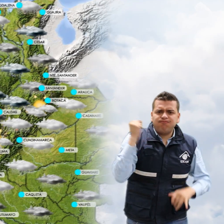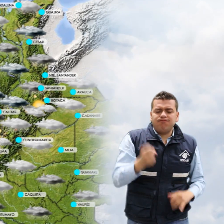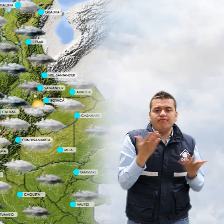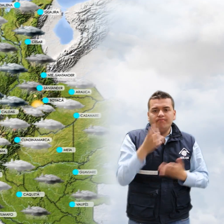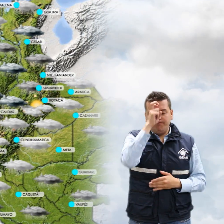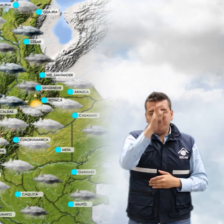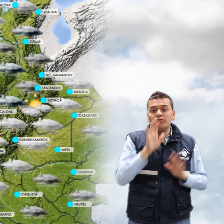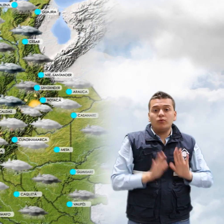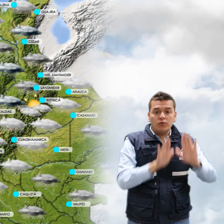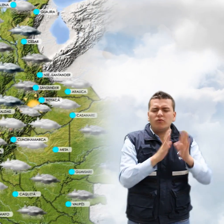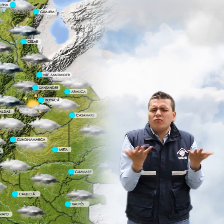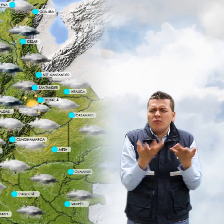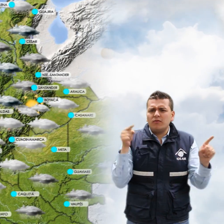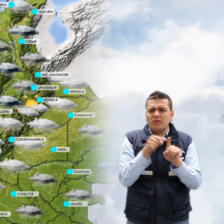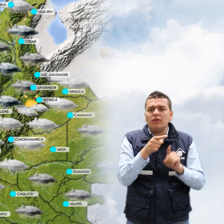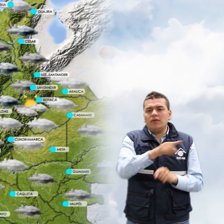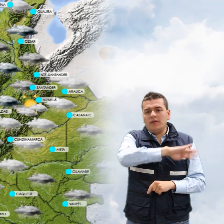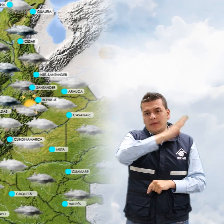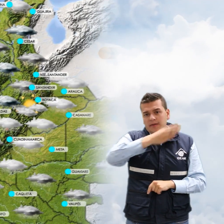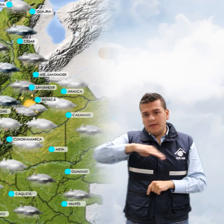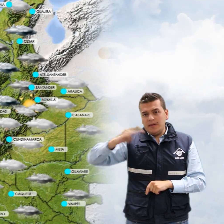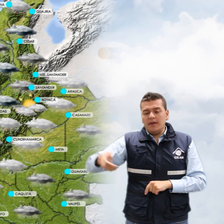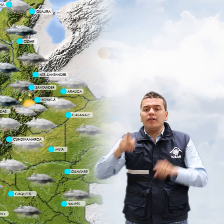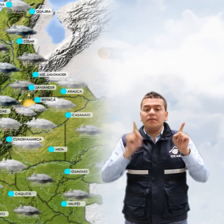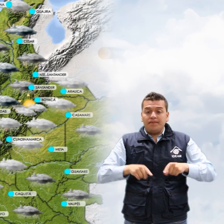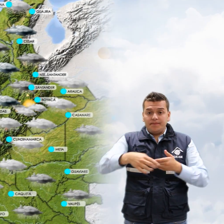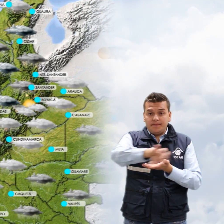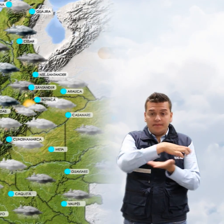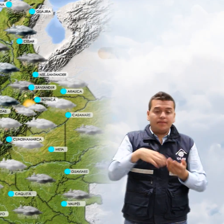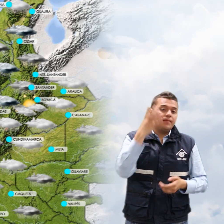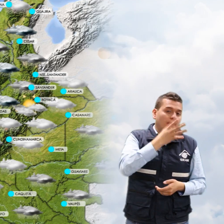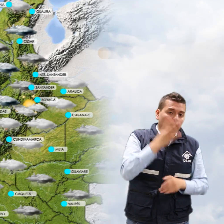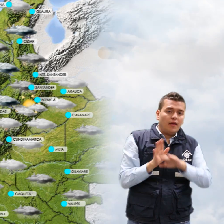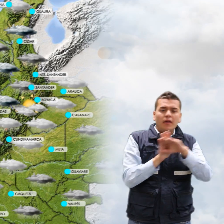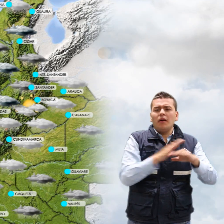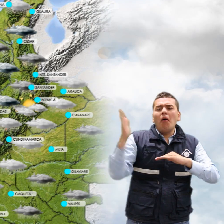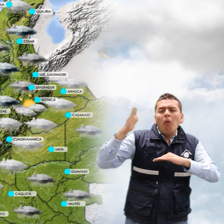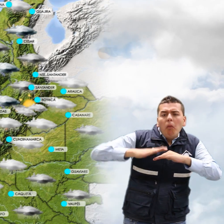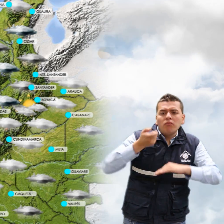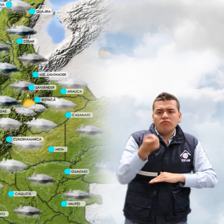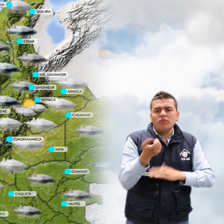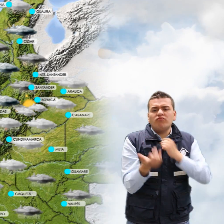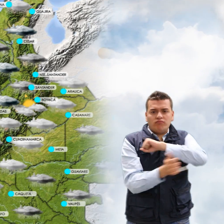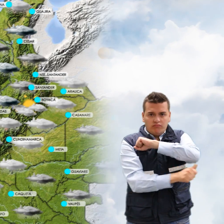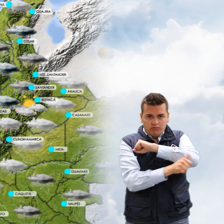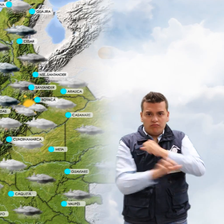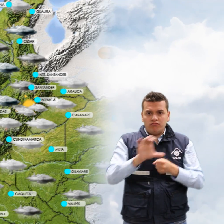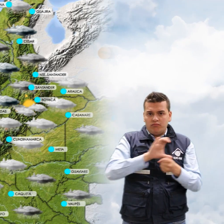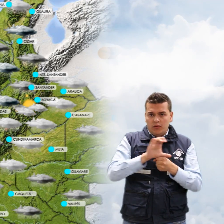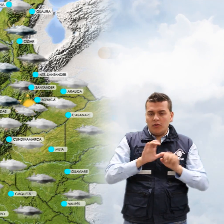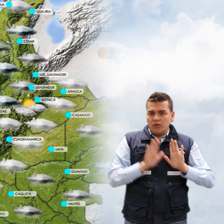norte de la región, especialmente en Antioquia y Los Santanderes. Lluvias menos intensas en sectores de Boyacá y